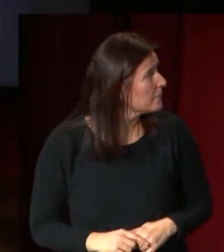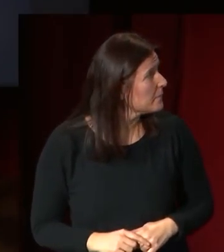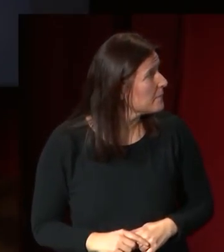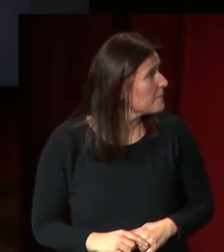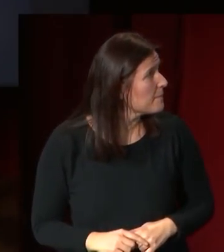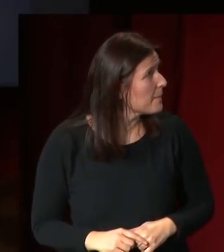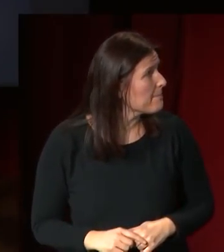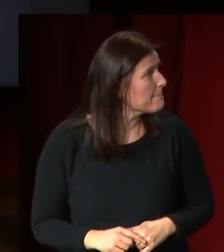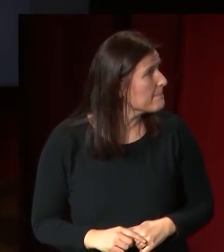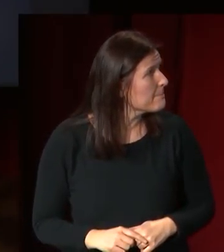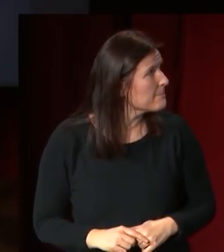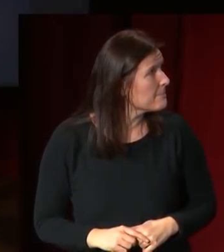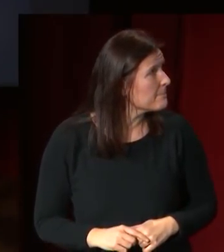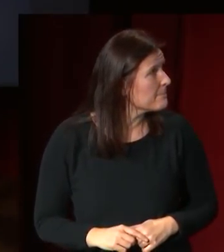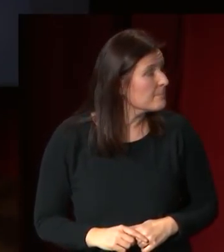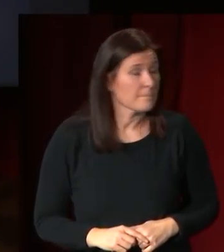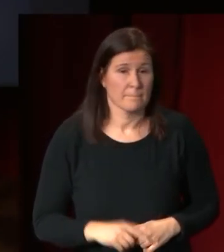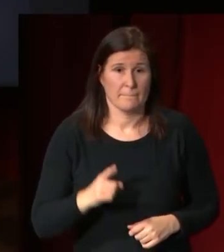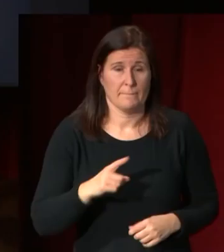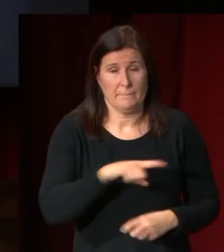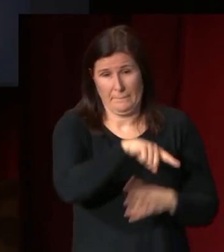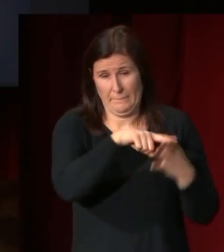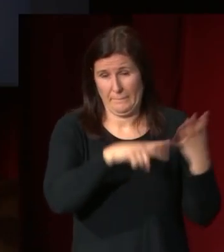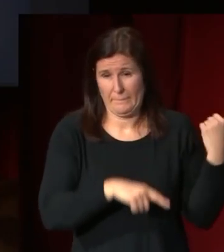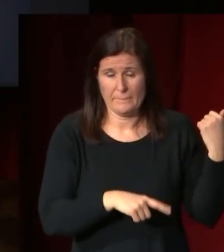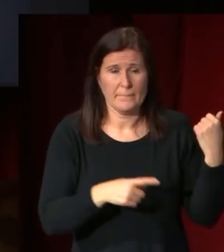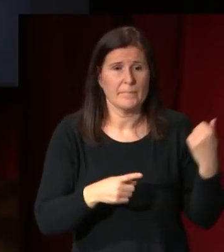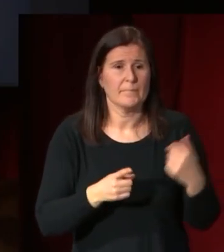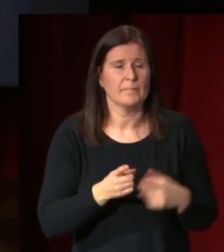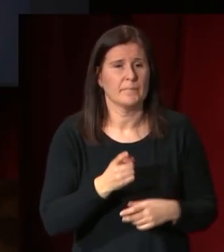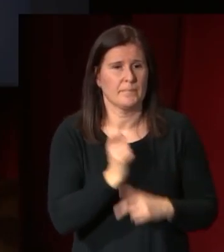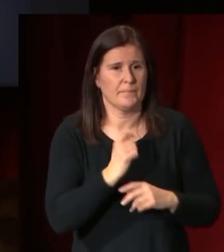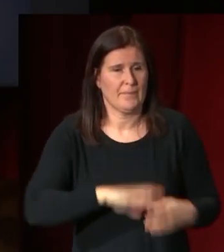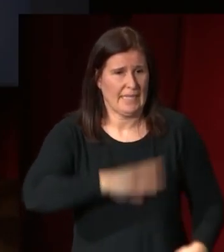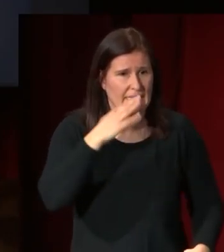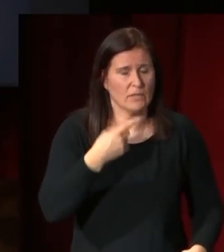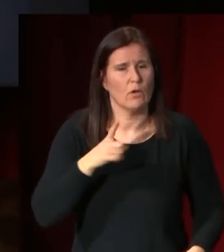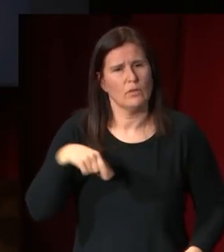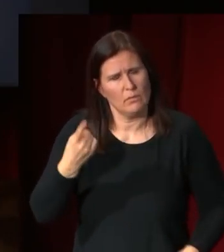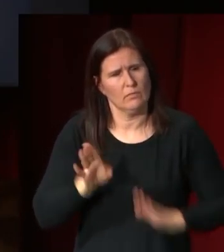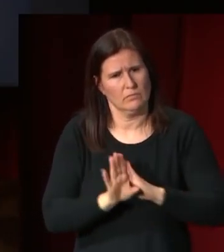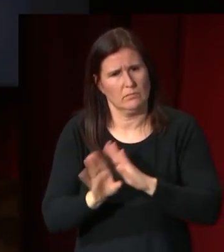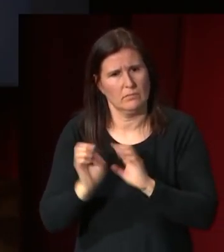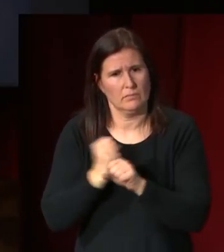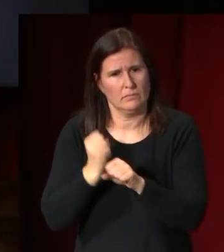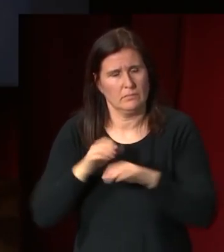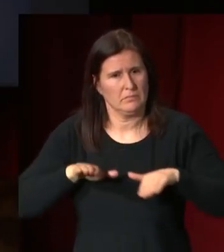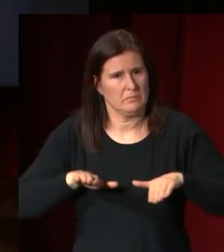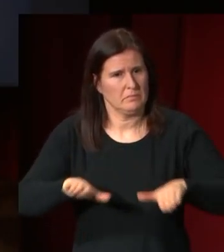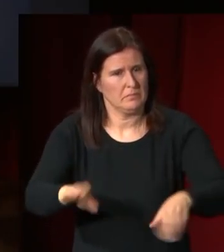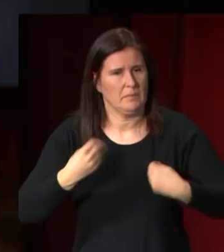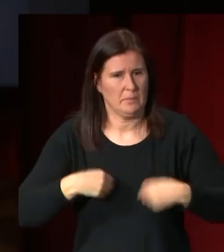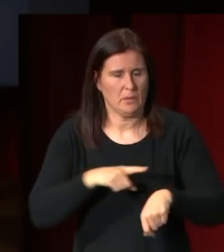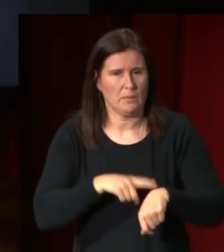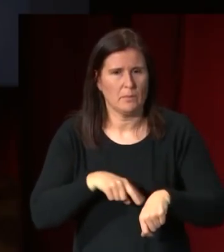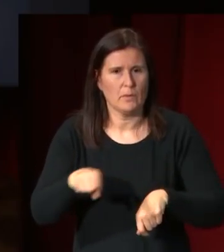junto con esta serie de retratos en las que él trabaja él sigue en paralelo haciendo sus proyectos de